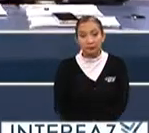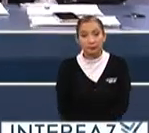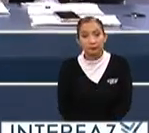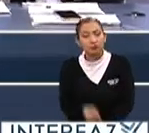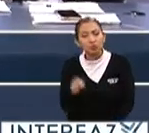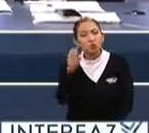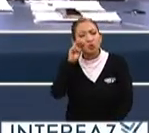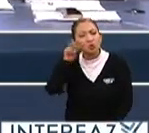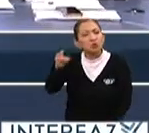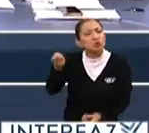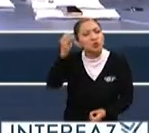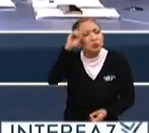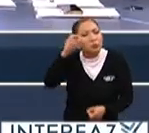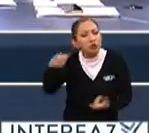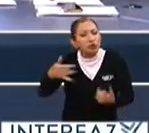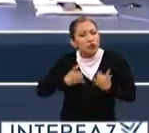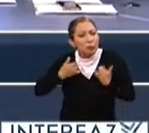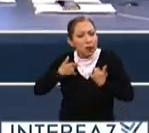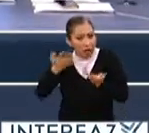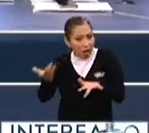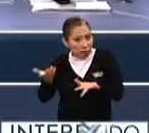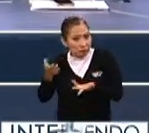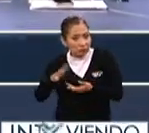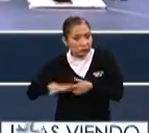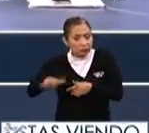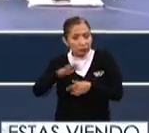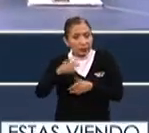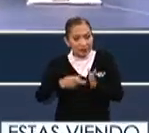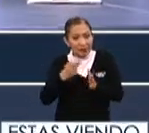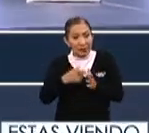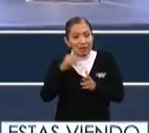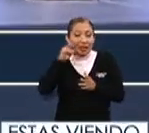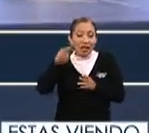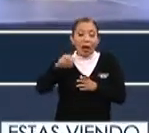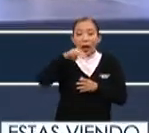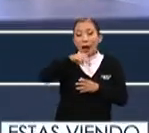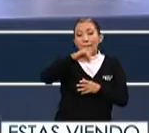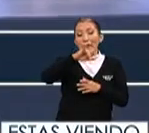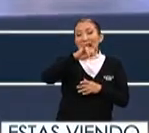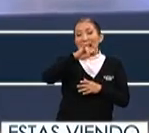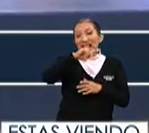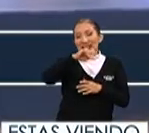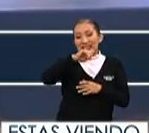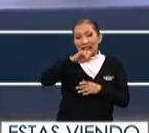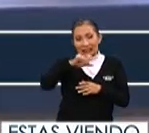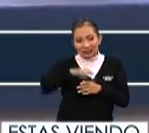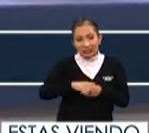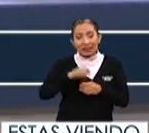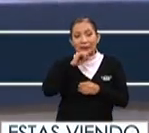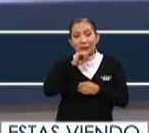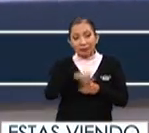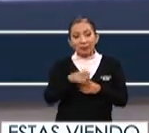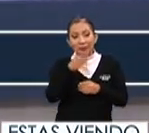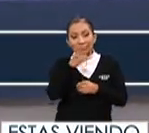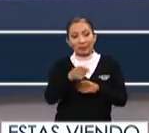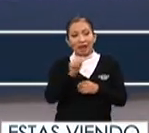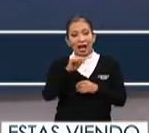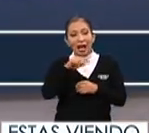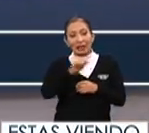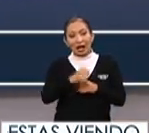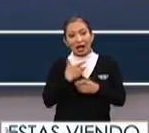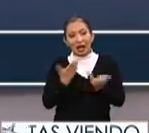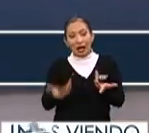domingo? ¿Cómo los notaste, los que muchas veces consideramos los millennials, y que además, como decía Ana Cris,